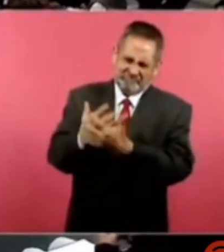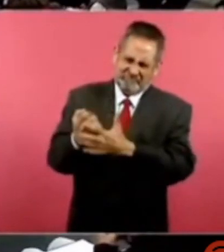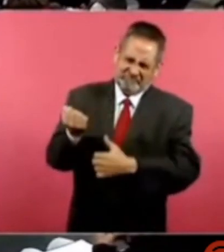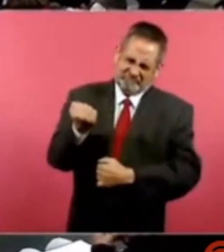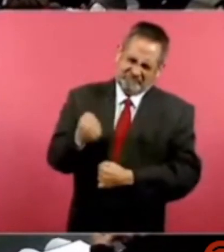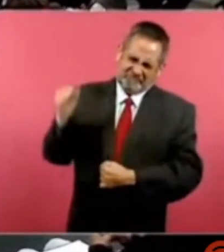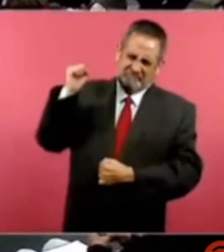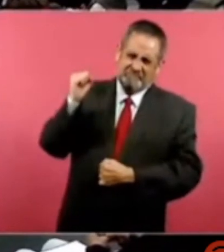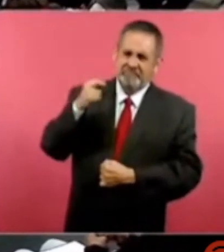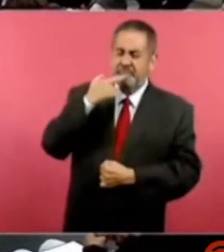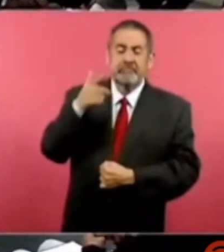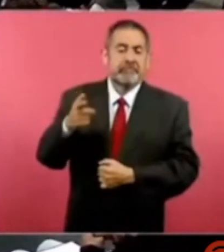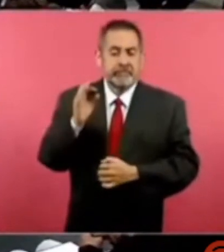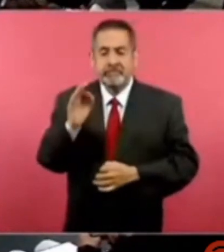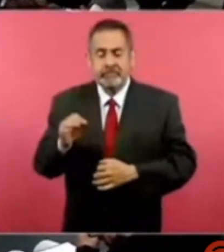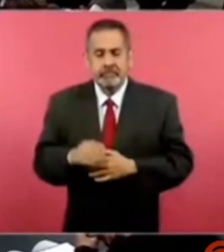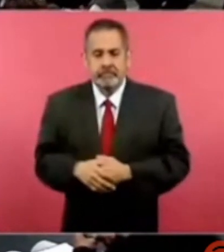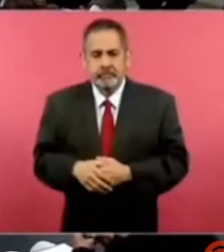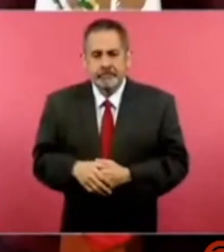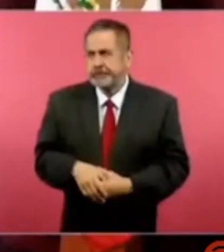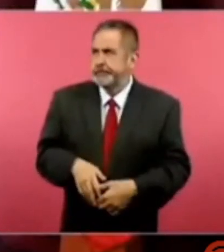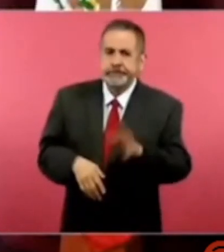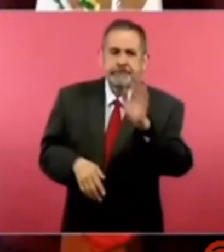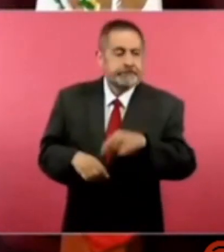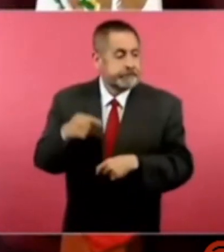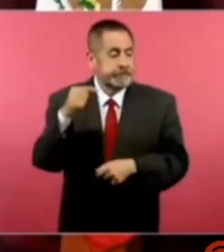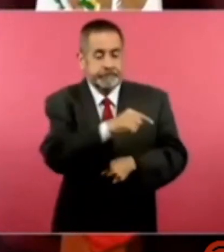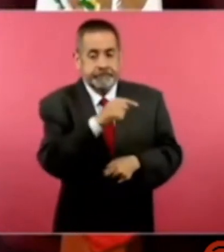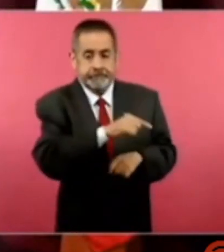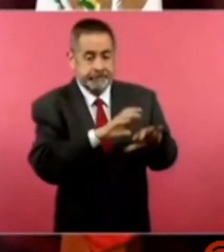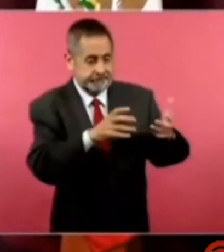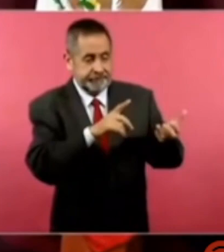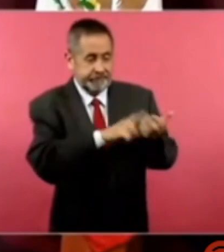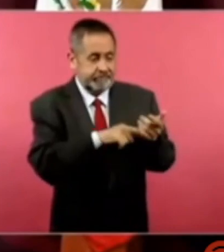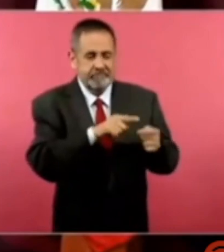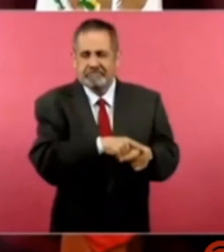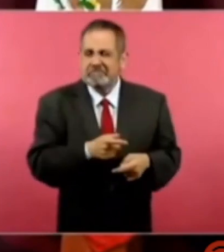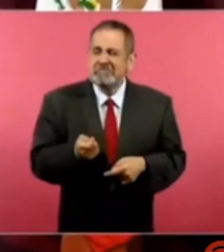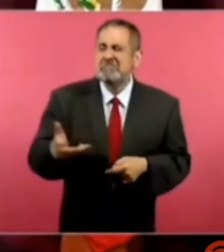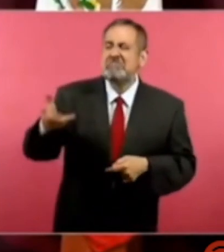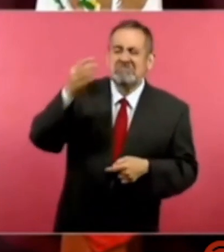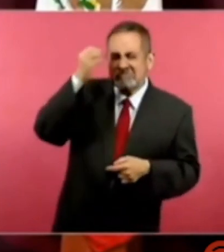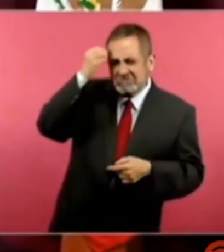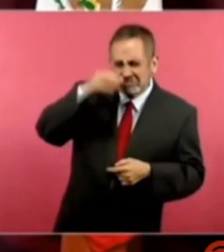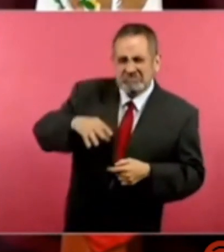También ese cuento conservador de que el pueblo de México es flojo,